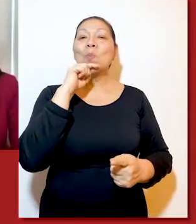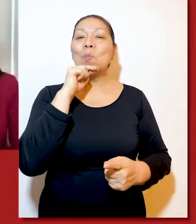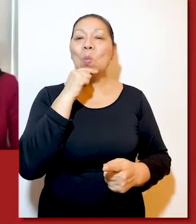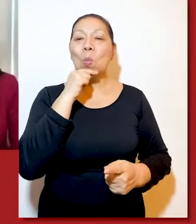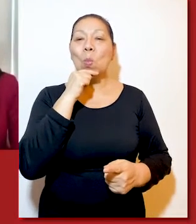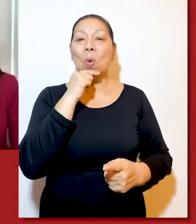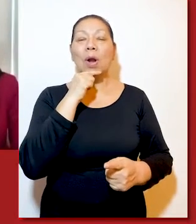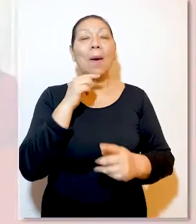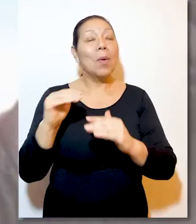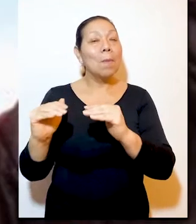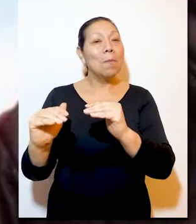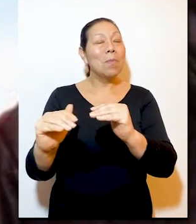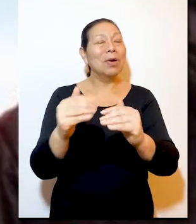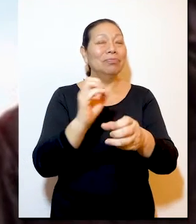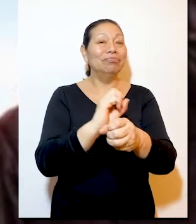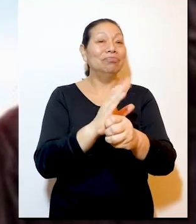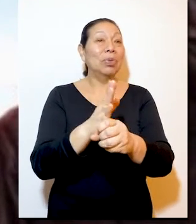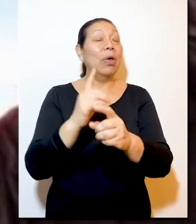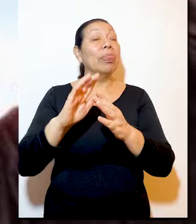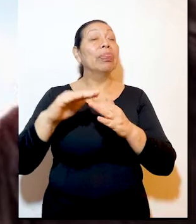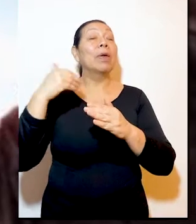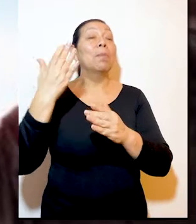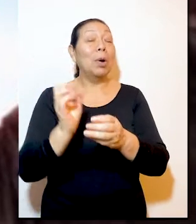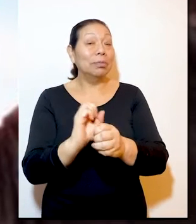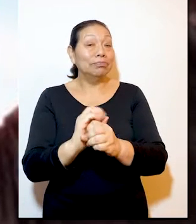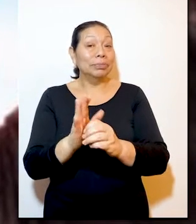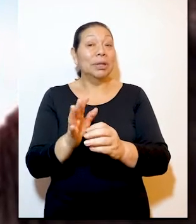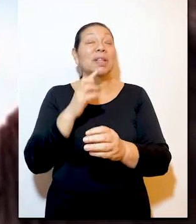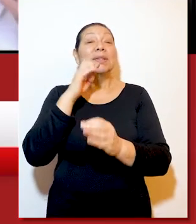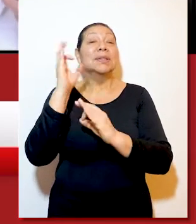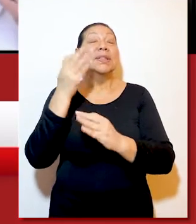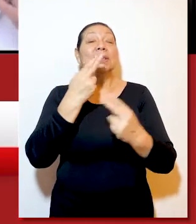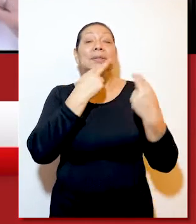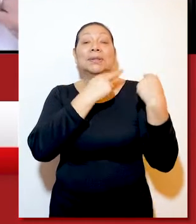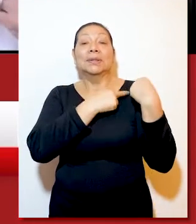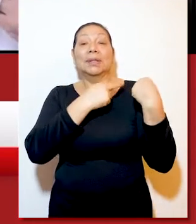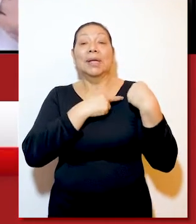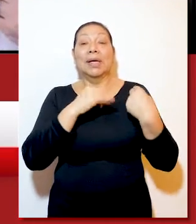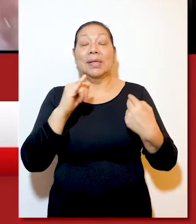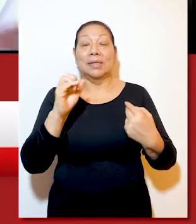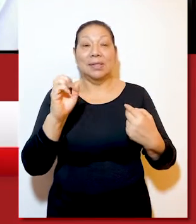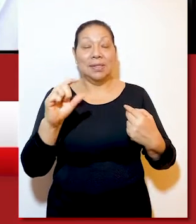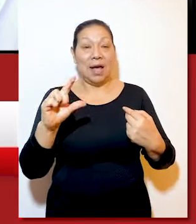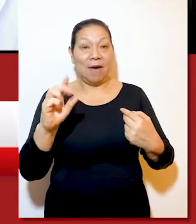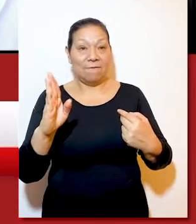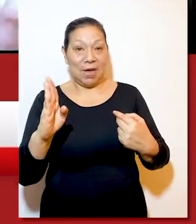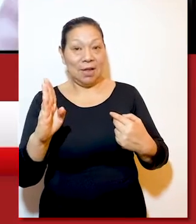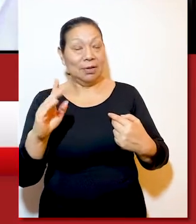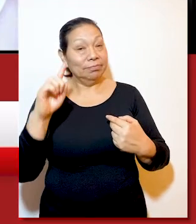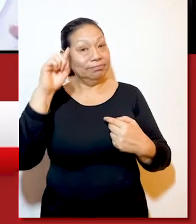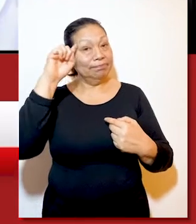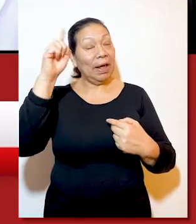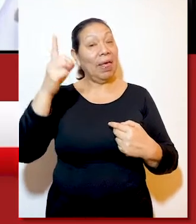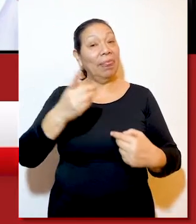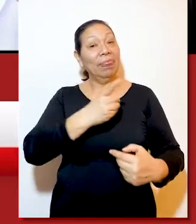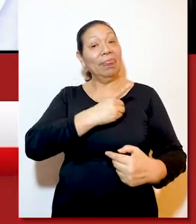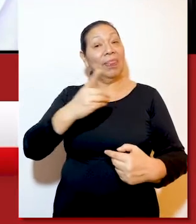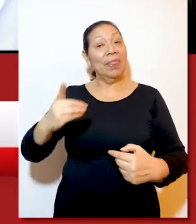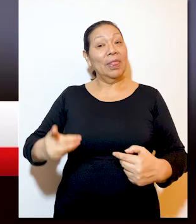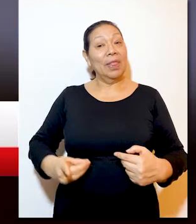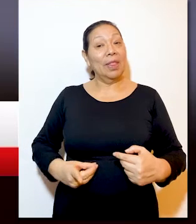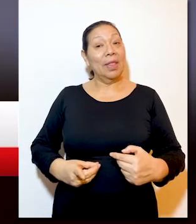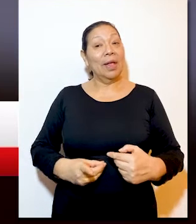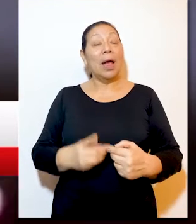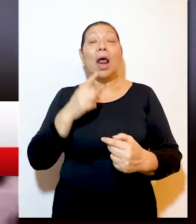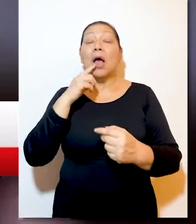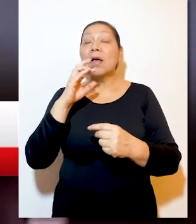autonomía de las mujeres en un contexto de pandemia y post-pandemia. La exposición estuvo a cargo de Isabel Guerrero, cofundadora y